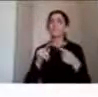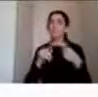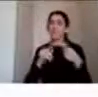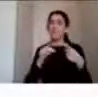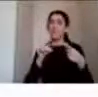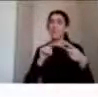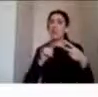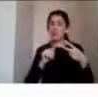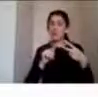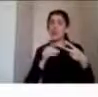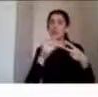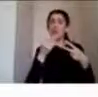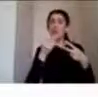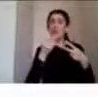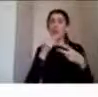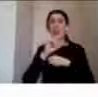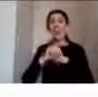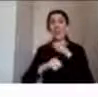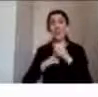nivel socioeconómico